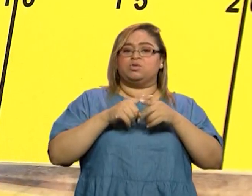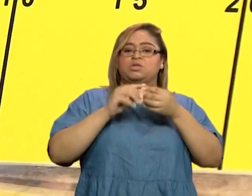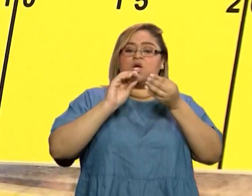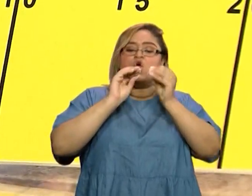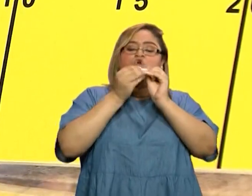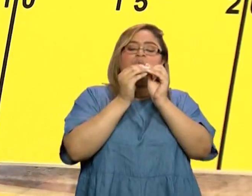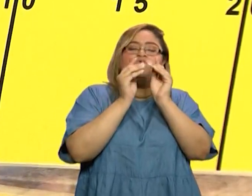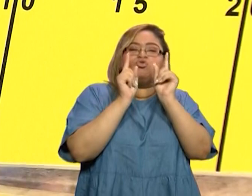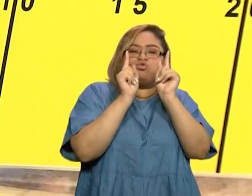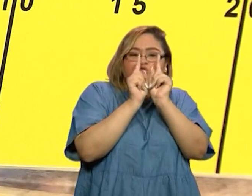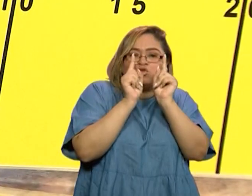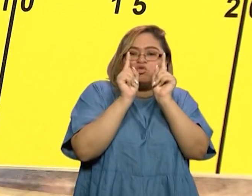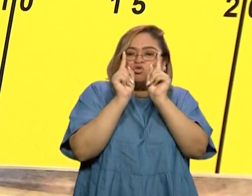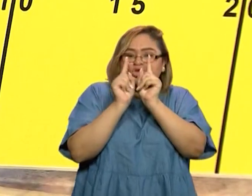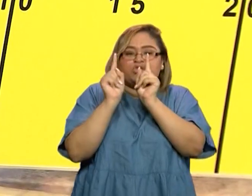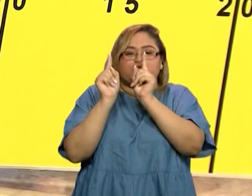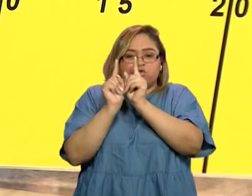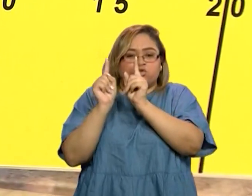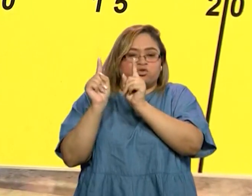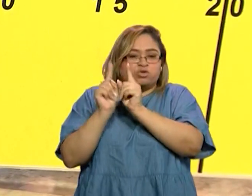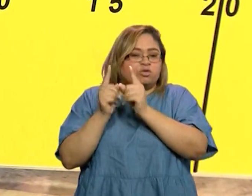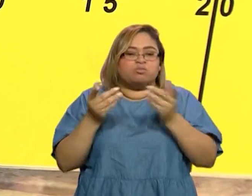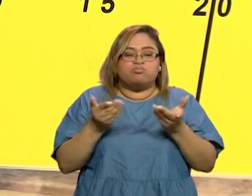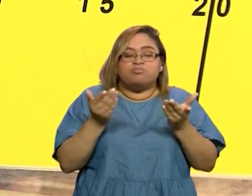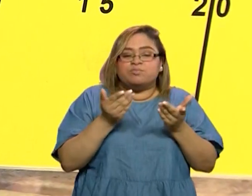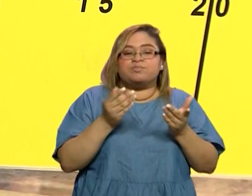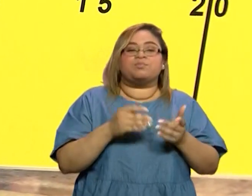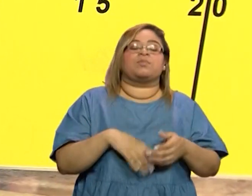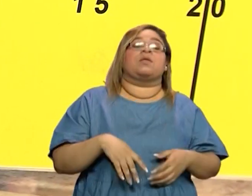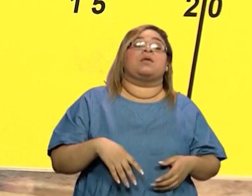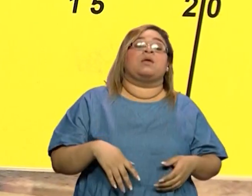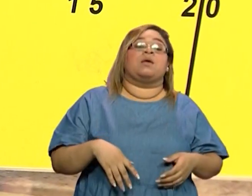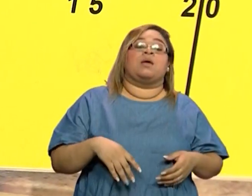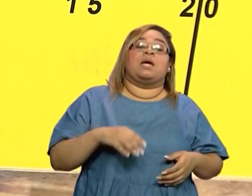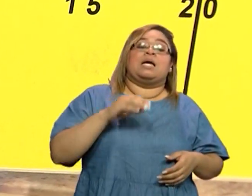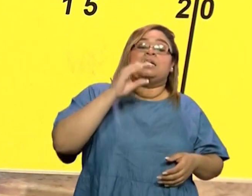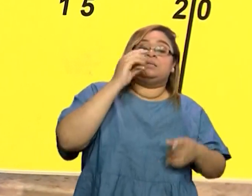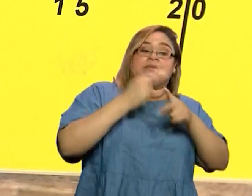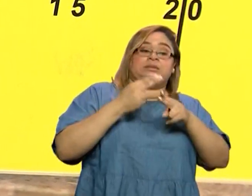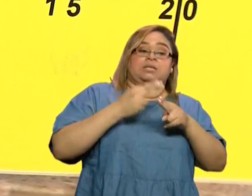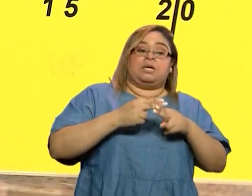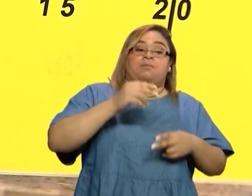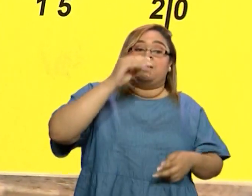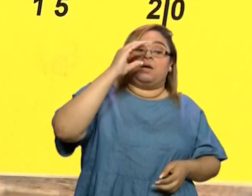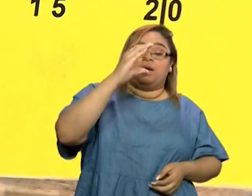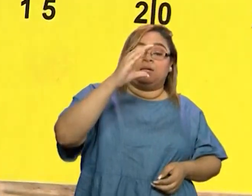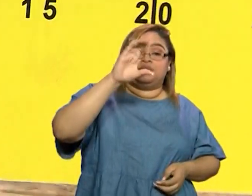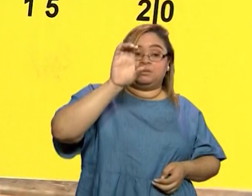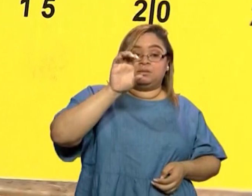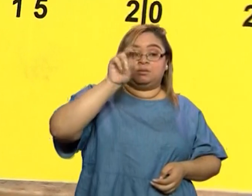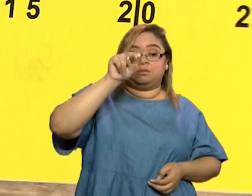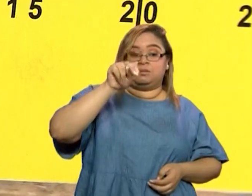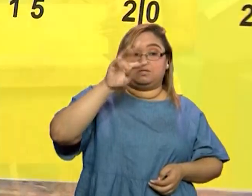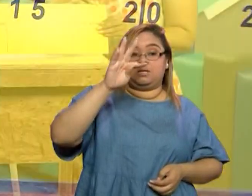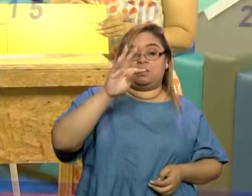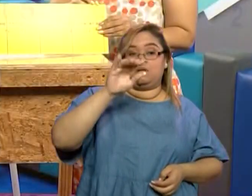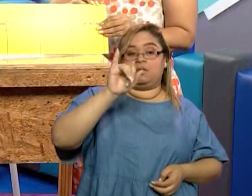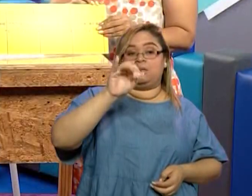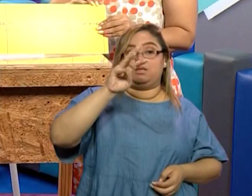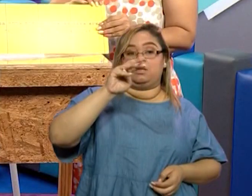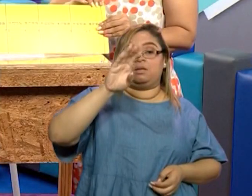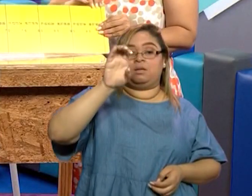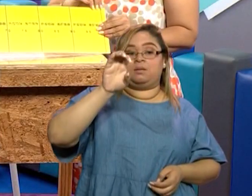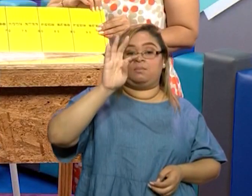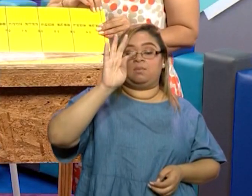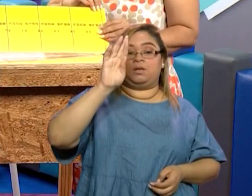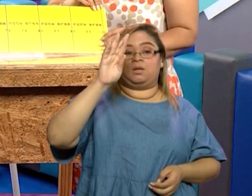centímetro, como lo ves allá donde está la mano de la maestra Michelle, al principio del metro. Así está, está casi, casi